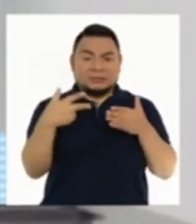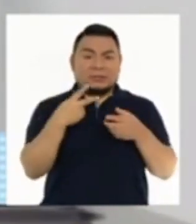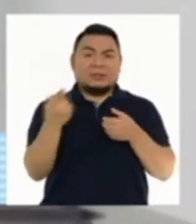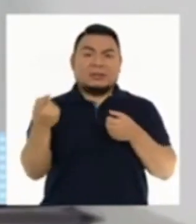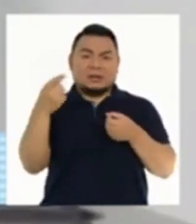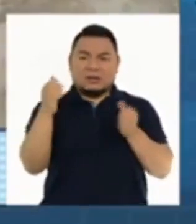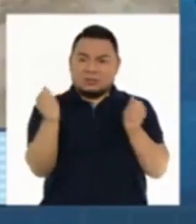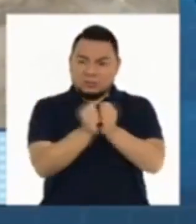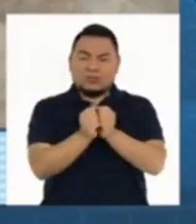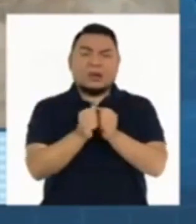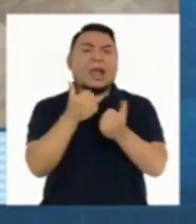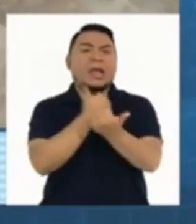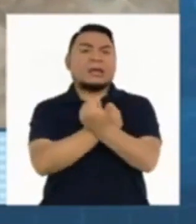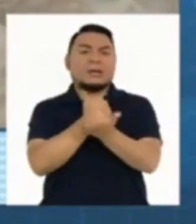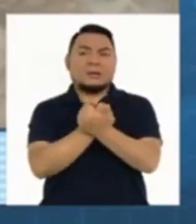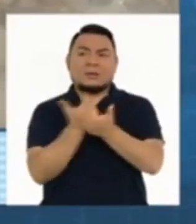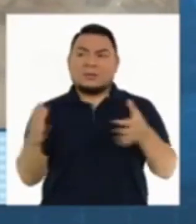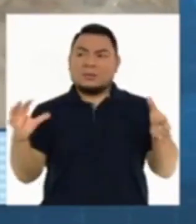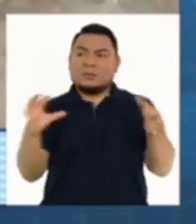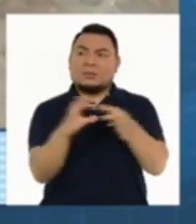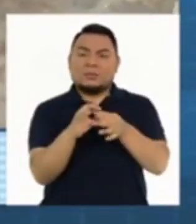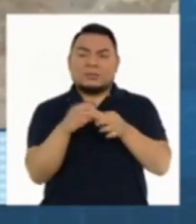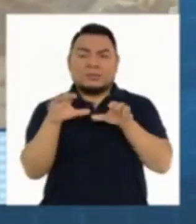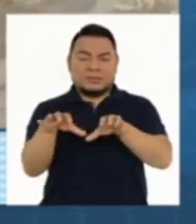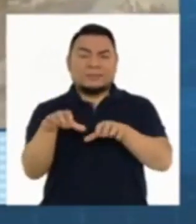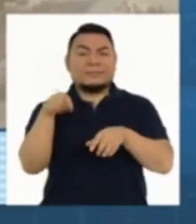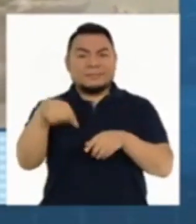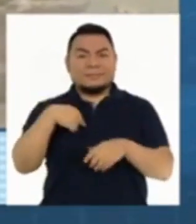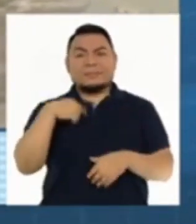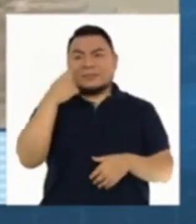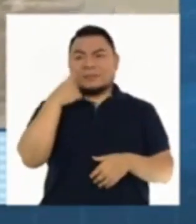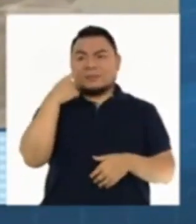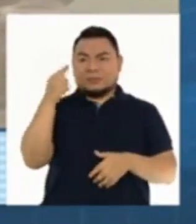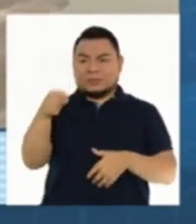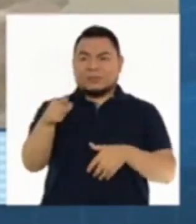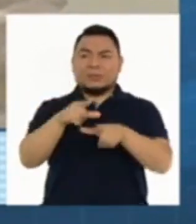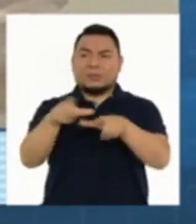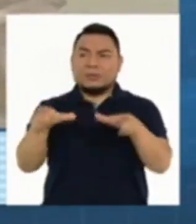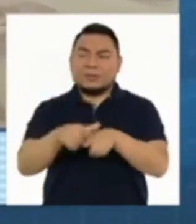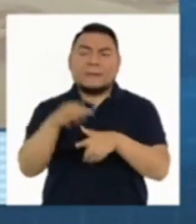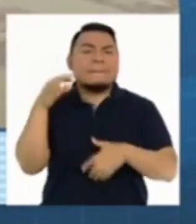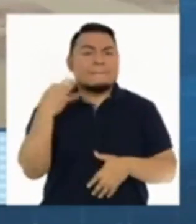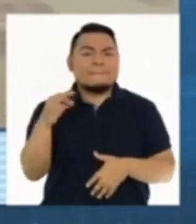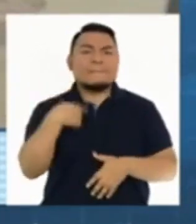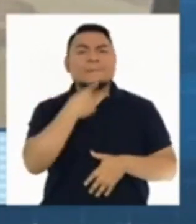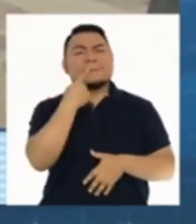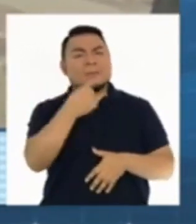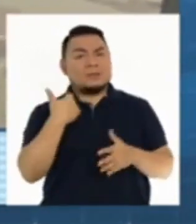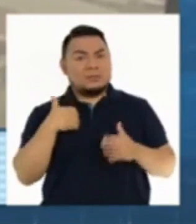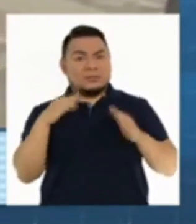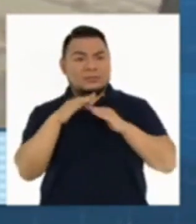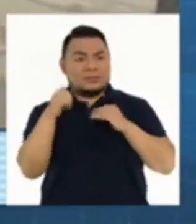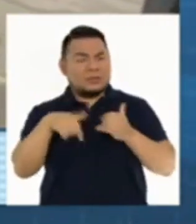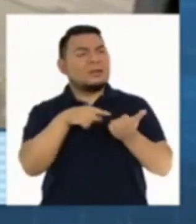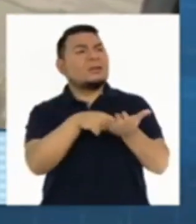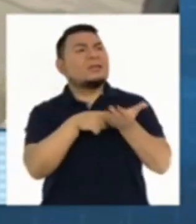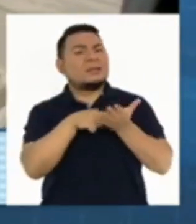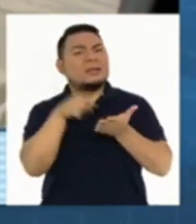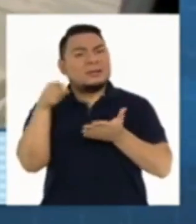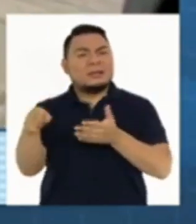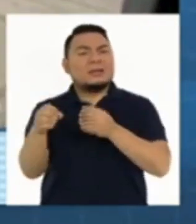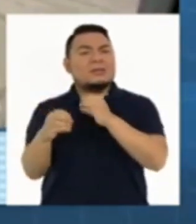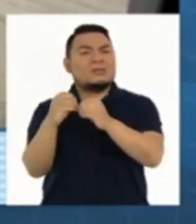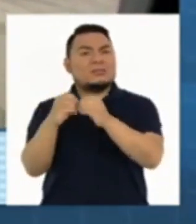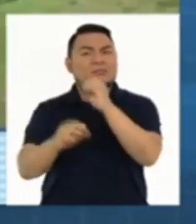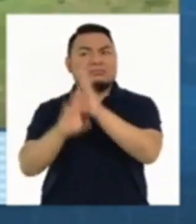Ayacucho que colinda con el distrito de Canaire. Conocemos ese territorio y siempre hemos venido exigiendo de que haya desarrollo en esa